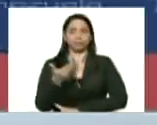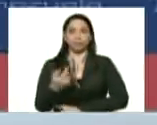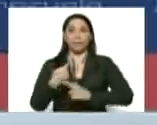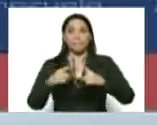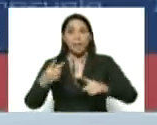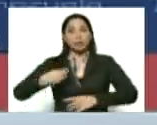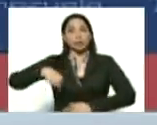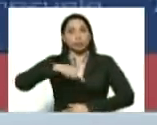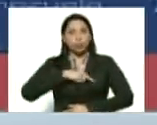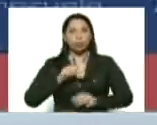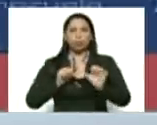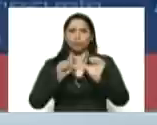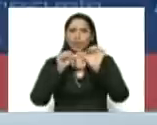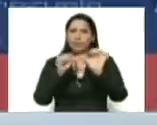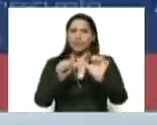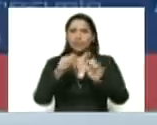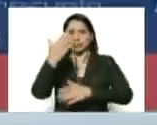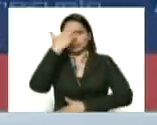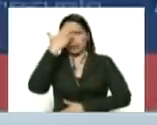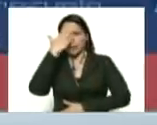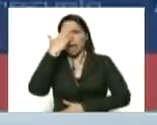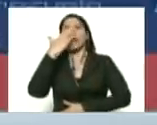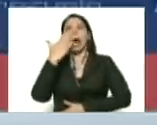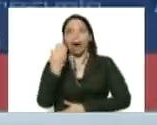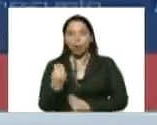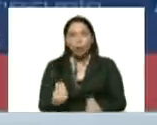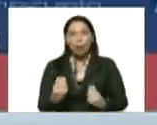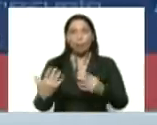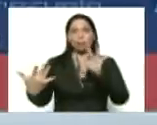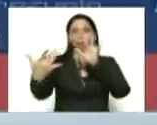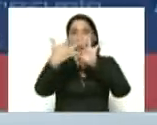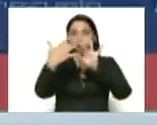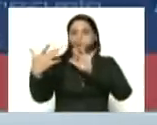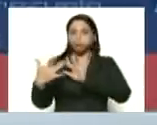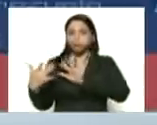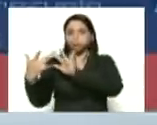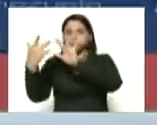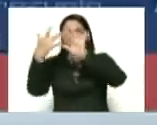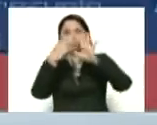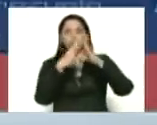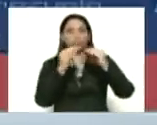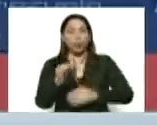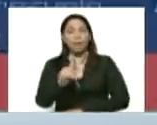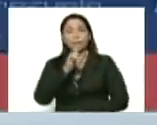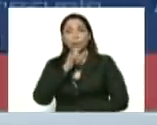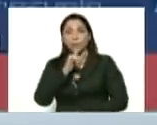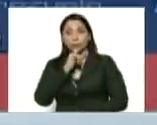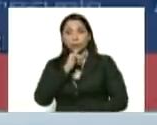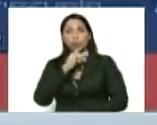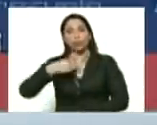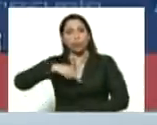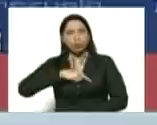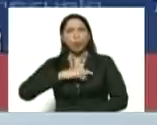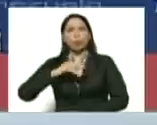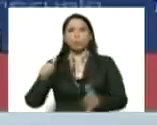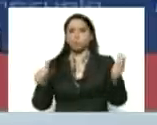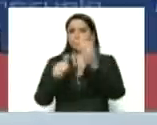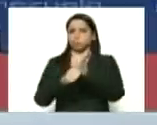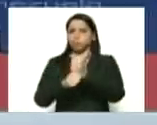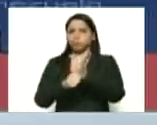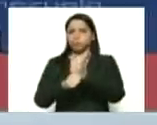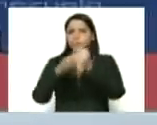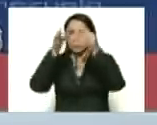nosotros seguir cruzando toda la información y nosotros poder precisar exactamente las